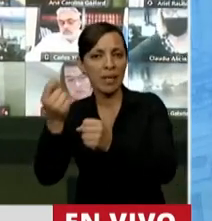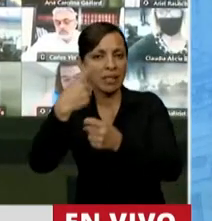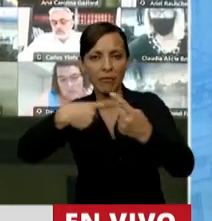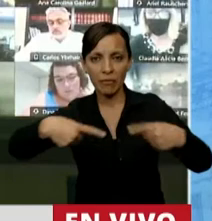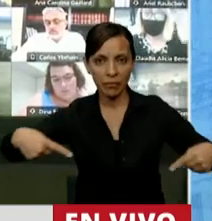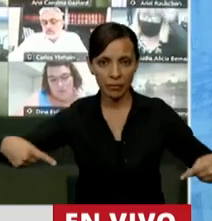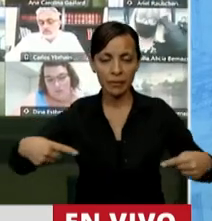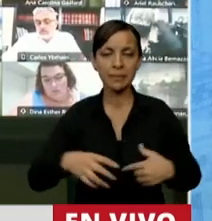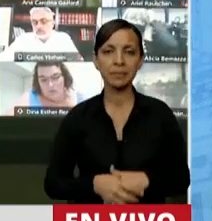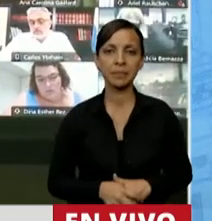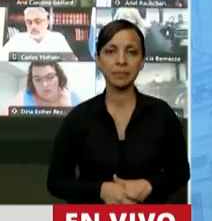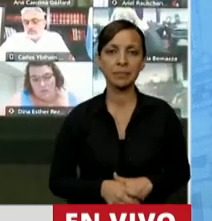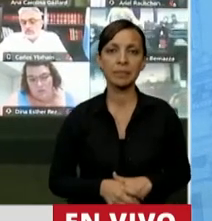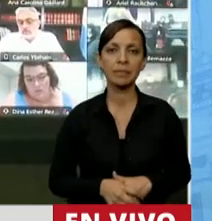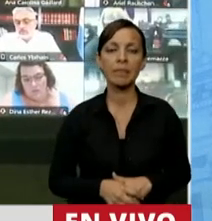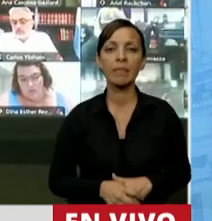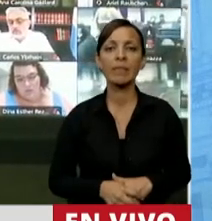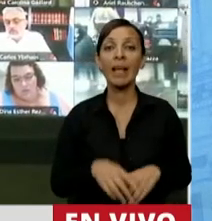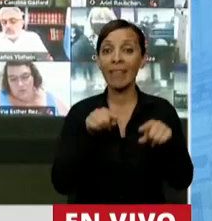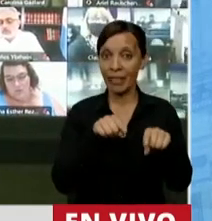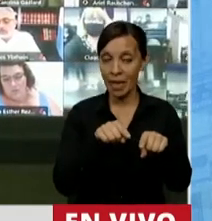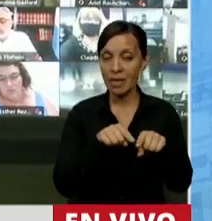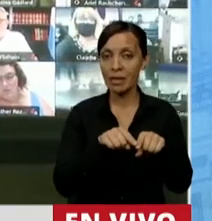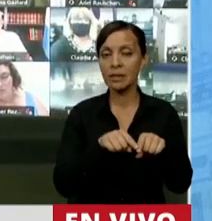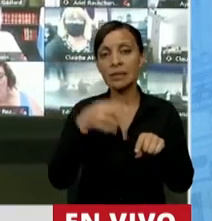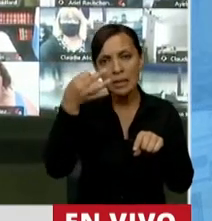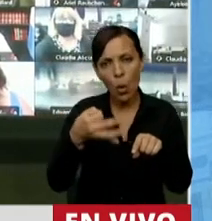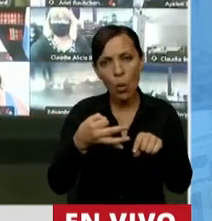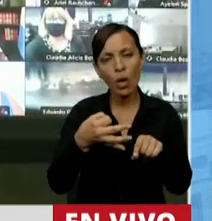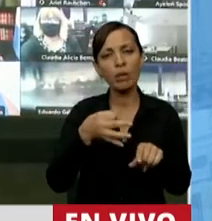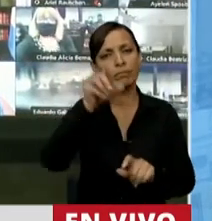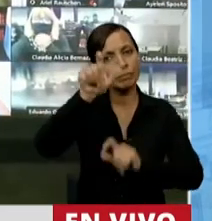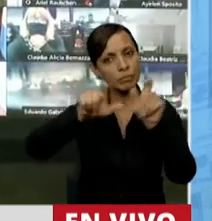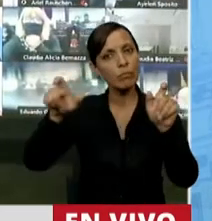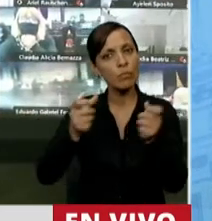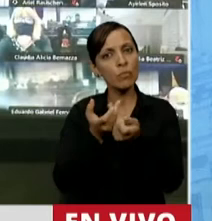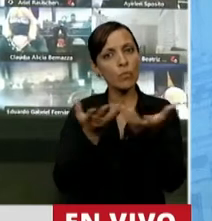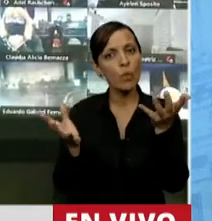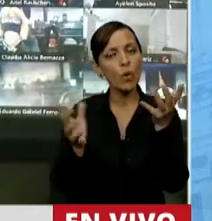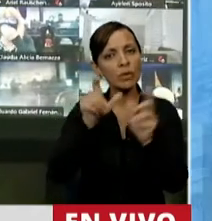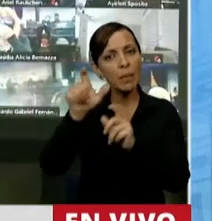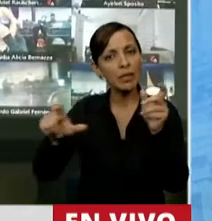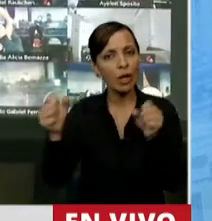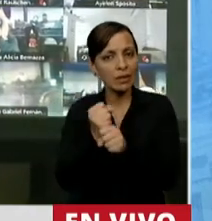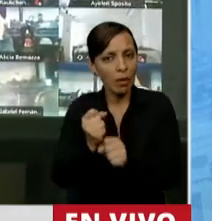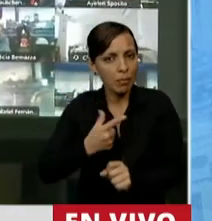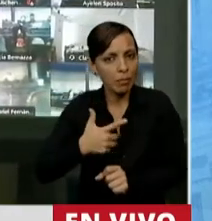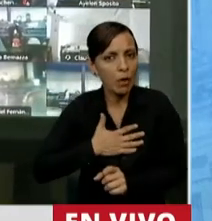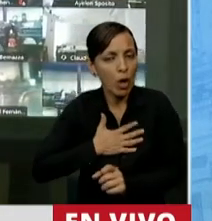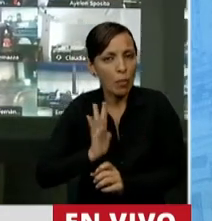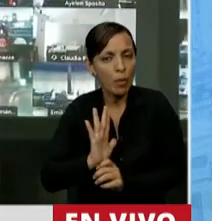a partir de lo cual seguramente muchos emprendedores, familias